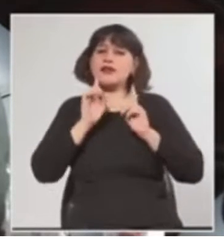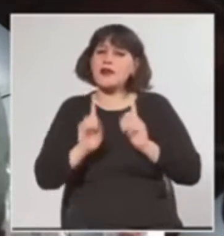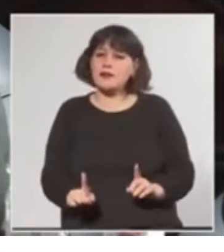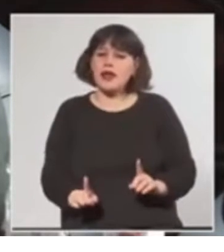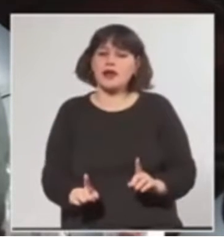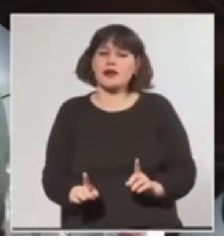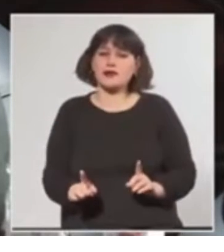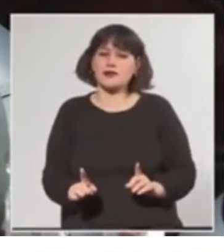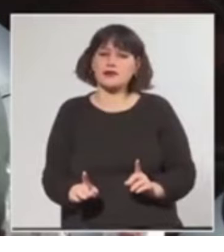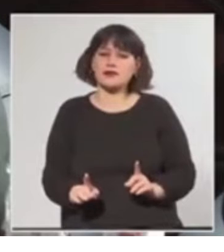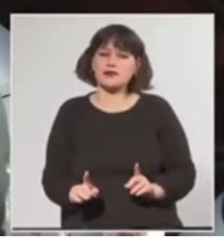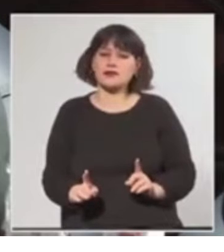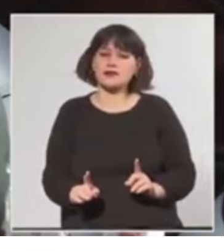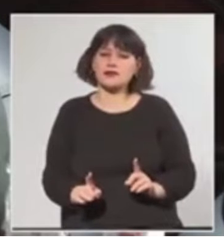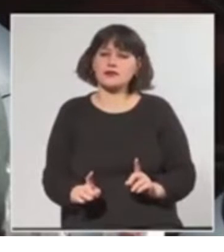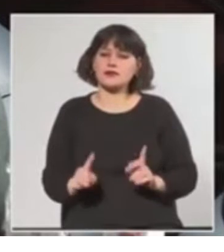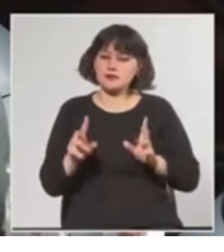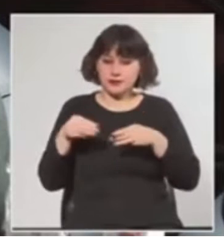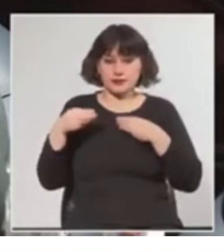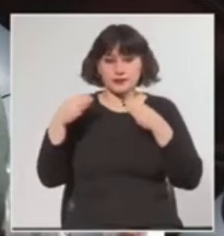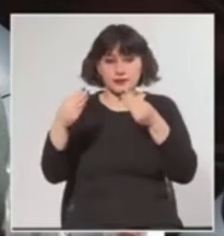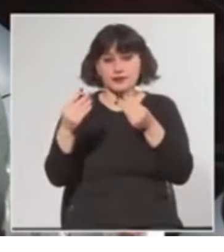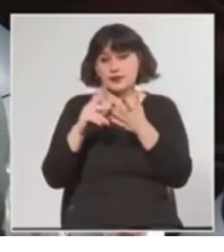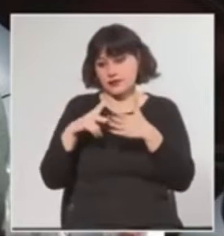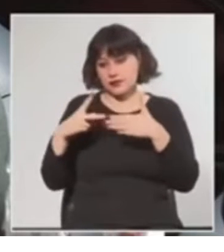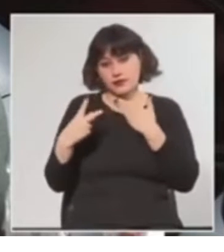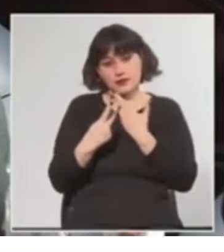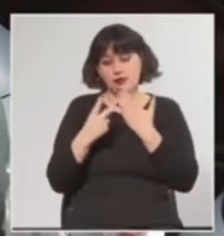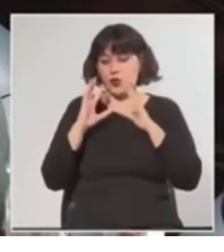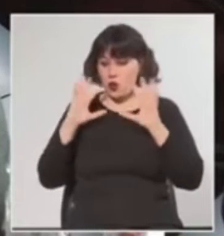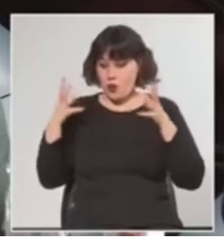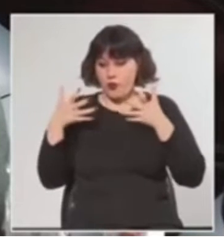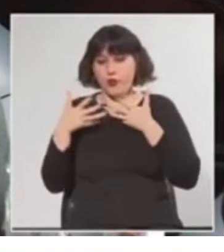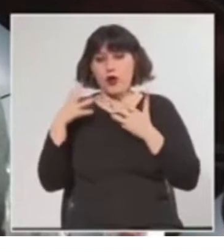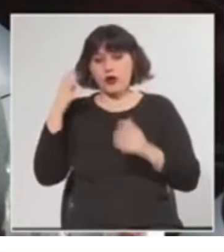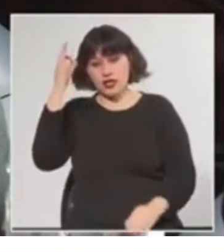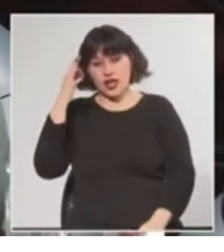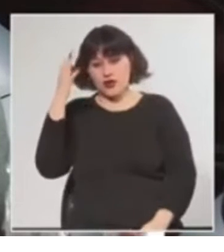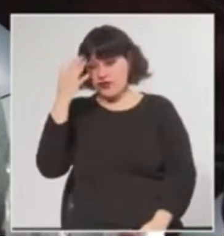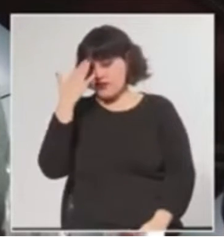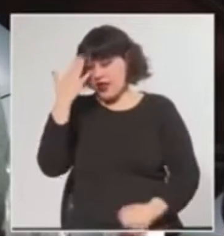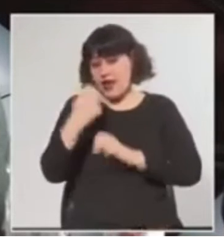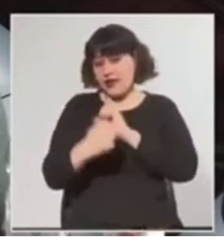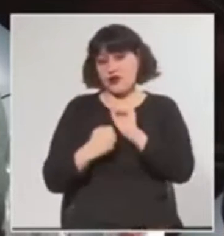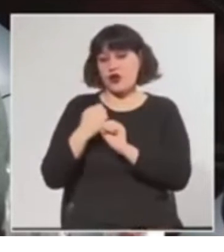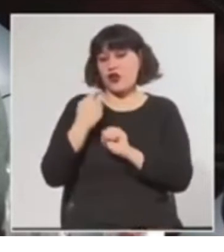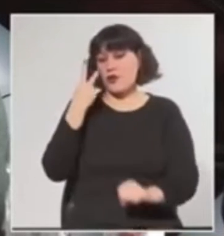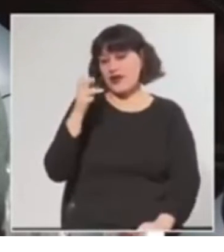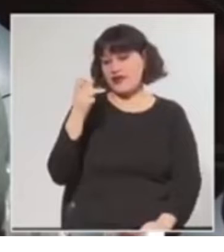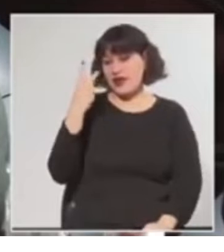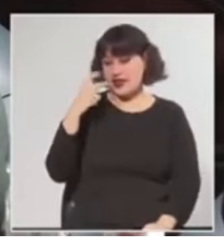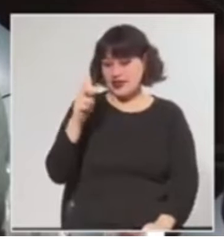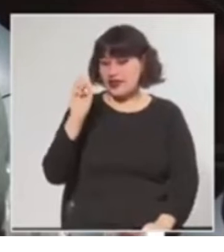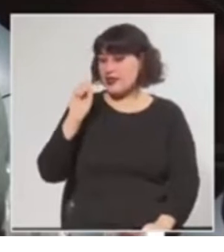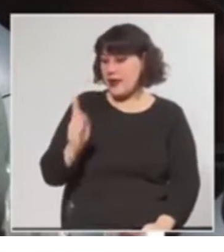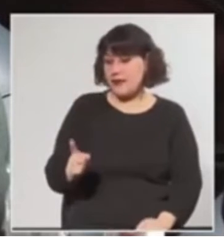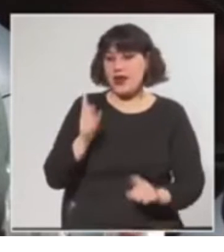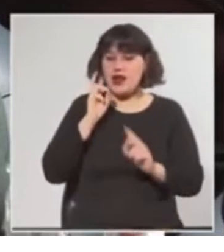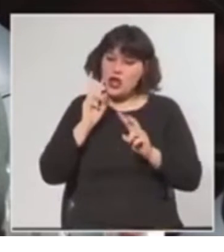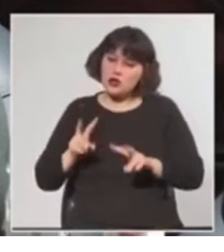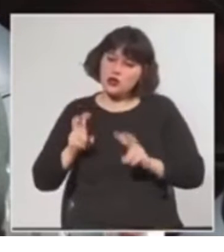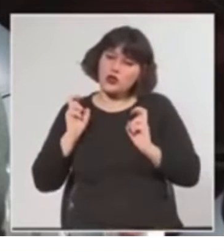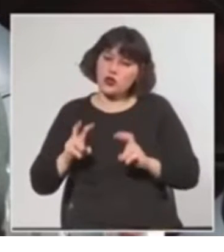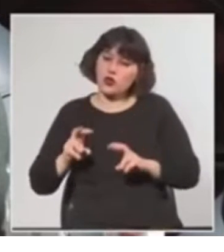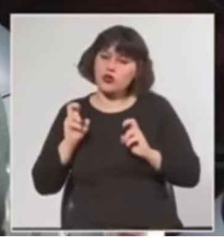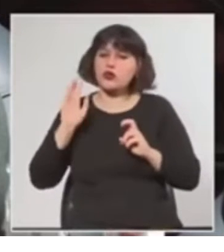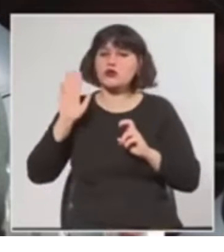hemos presentado un proyecto en la bancada de senadores en el año 2020 que se encuentra también estudio que tiene